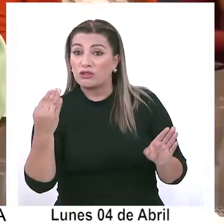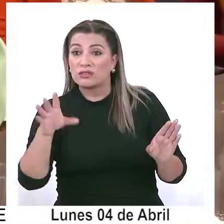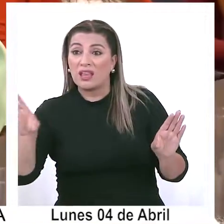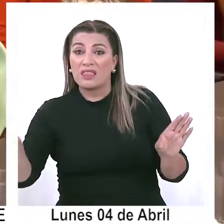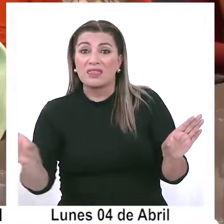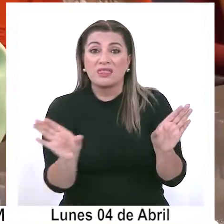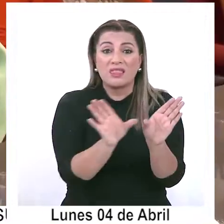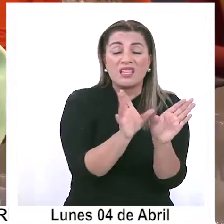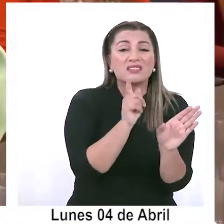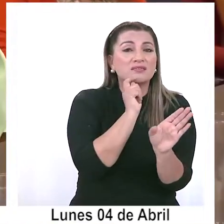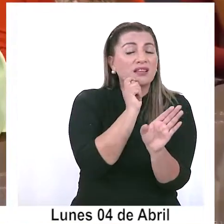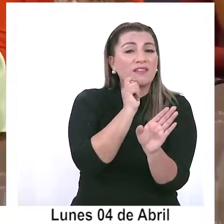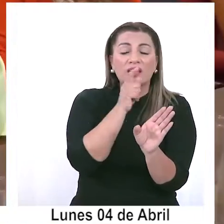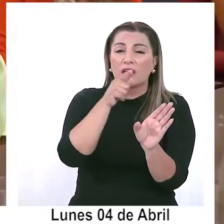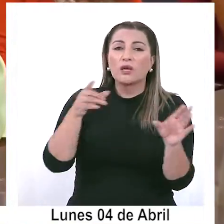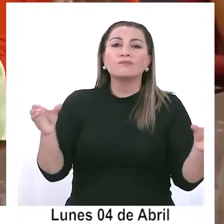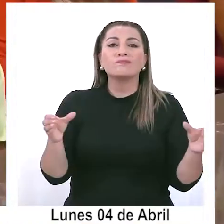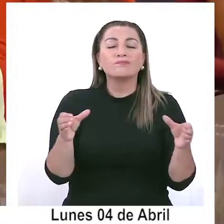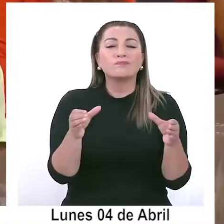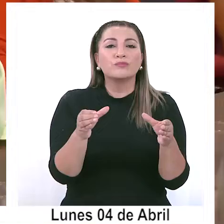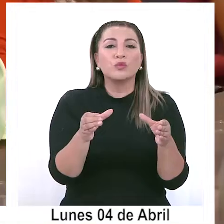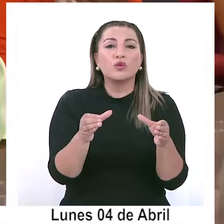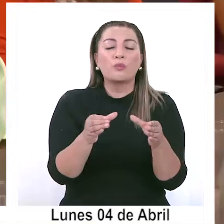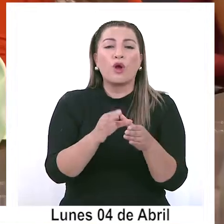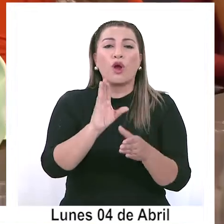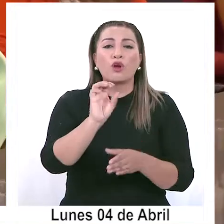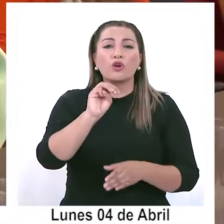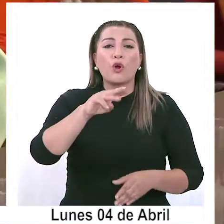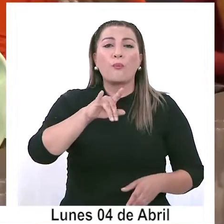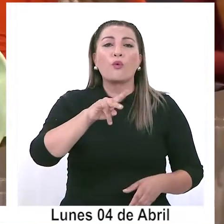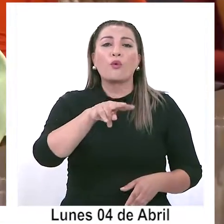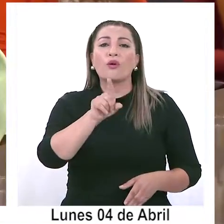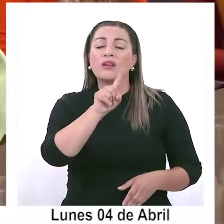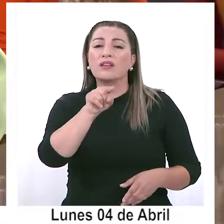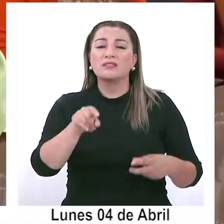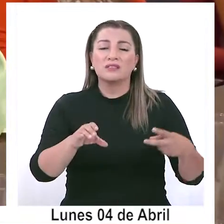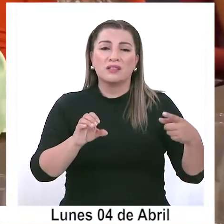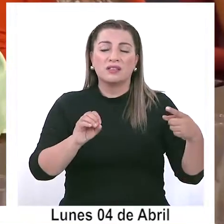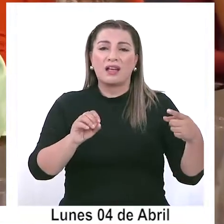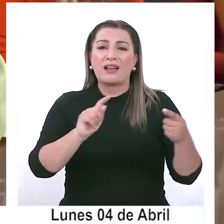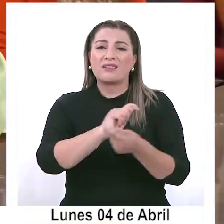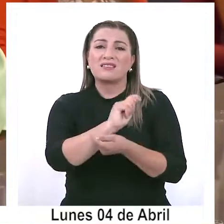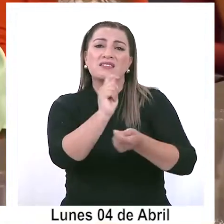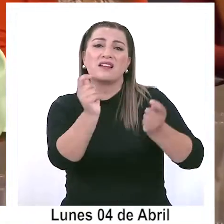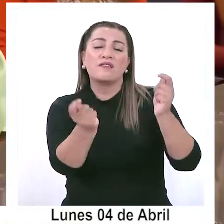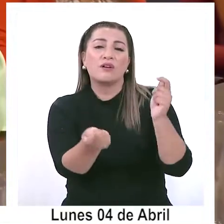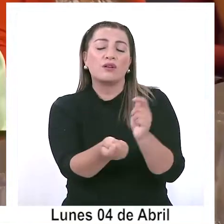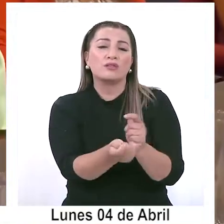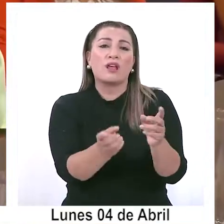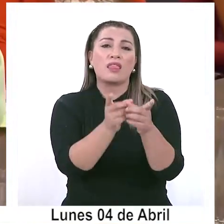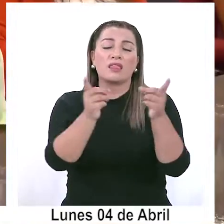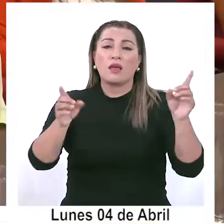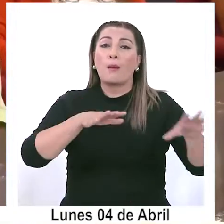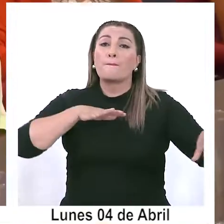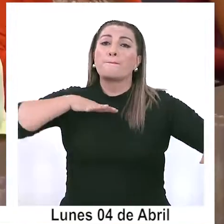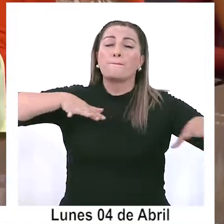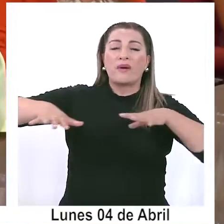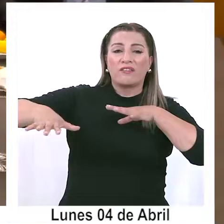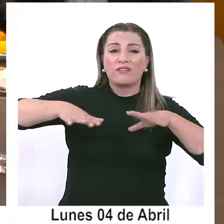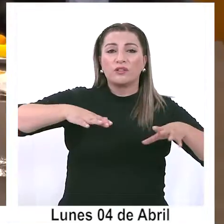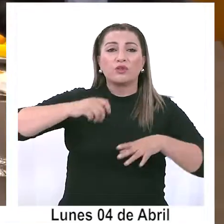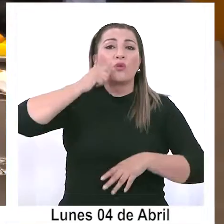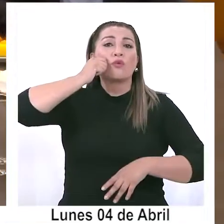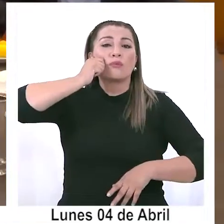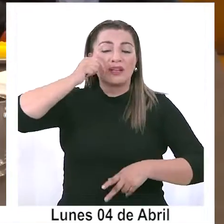nombrados pertenecen a los partidos comunes, Convergencia Social, Revolución Democrática y al Movimiento Acción